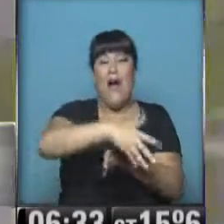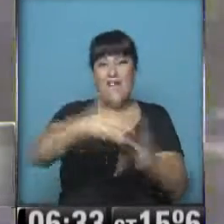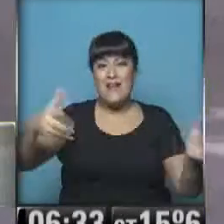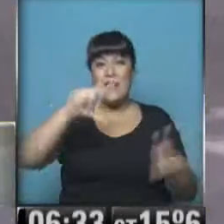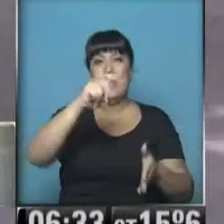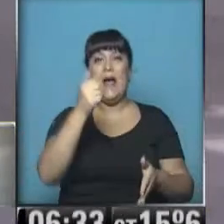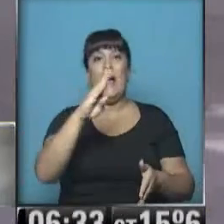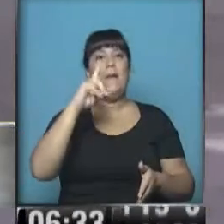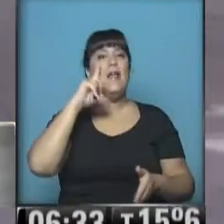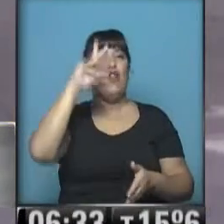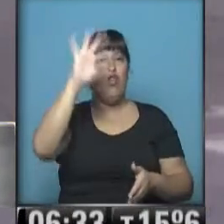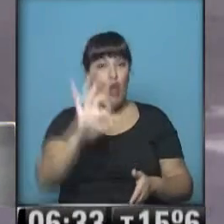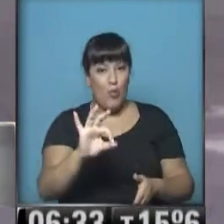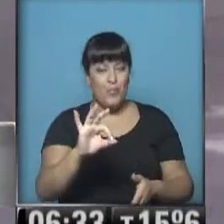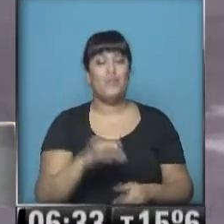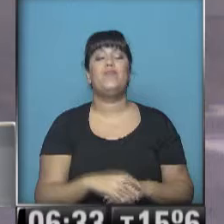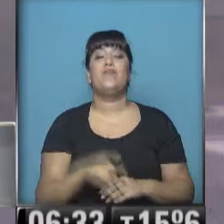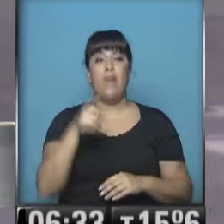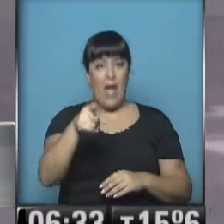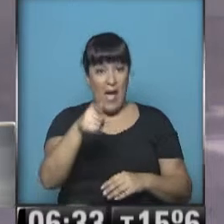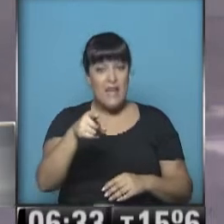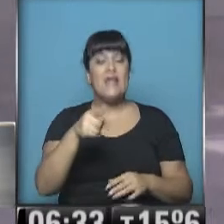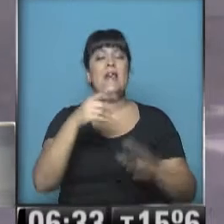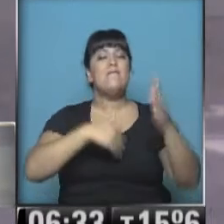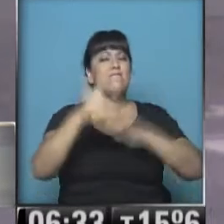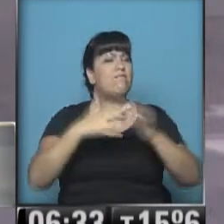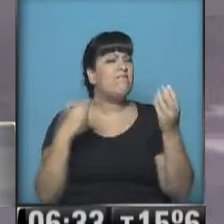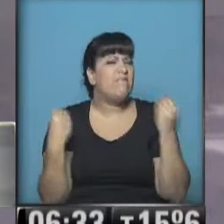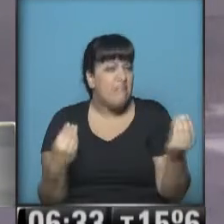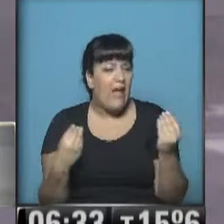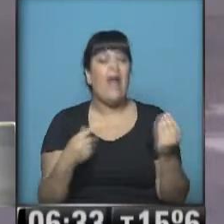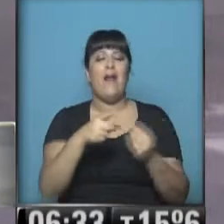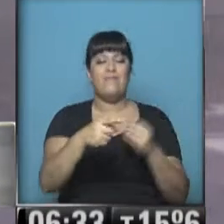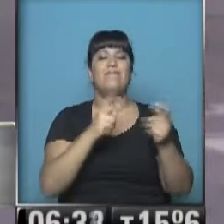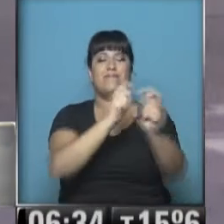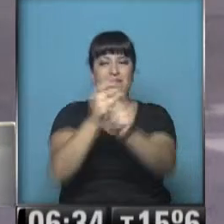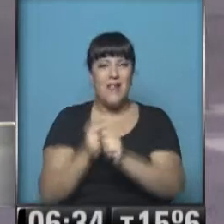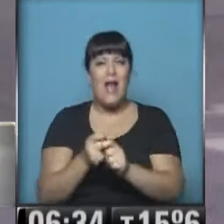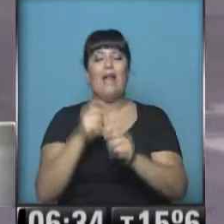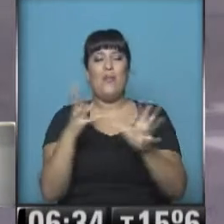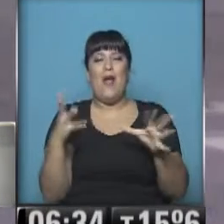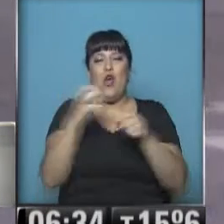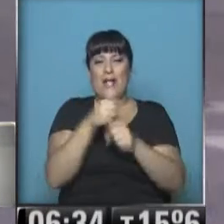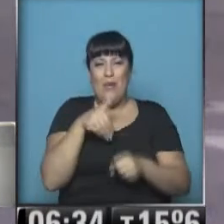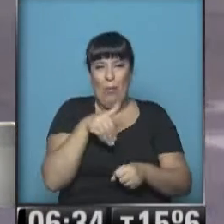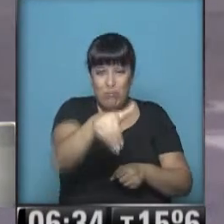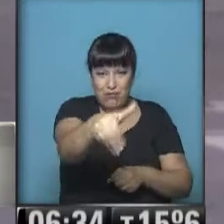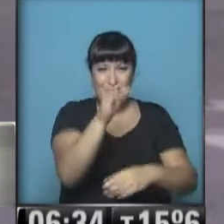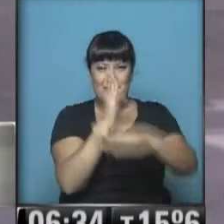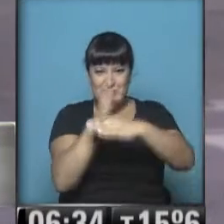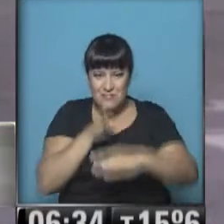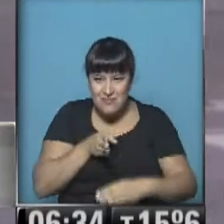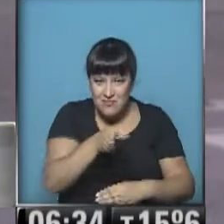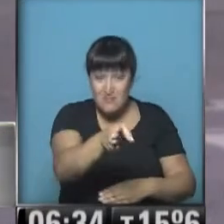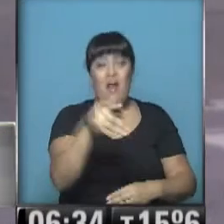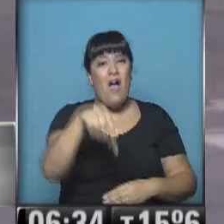Altura Manuela Pedraza, Iberá y Congreso. Obras que tienen que ver con la construcción del Metrobús Zona Norte. En ese lugar se suelen